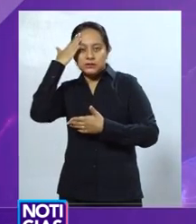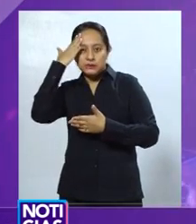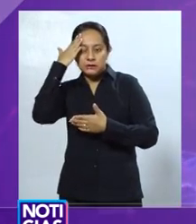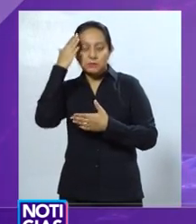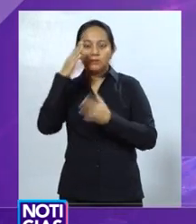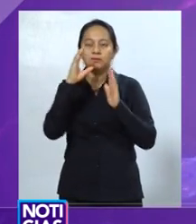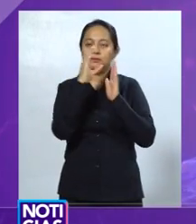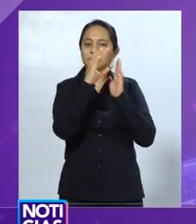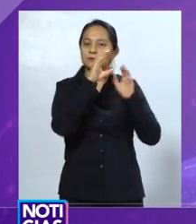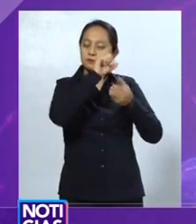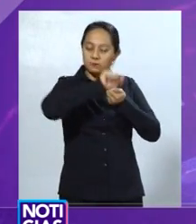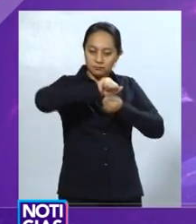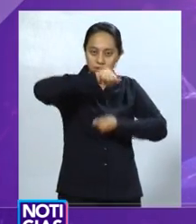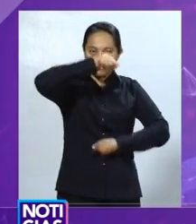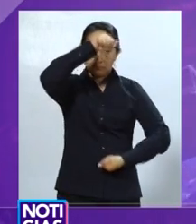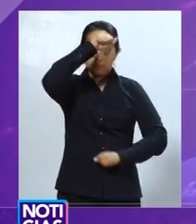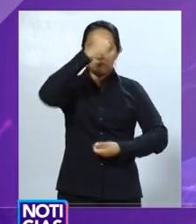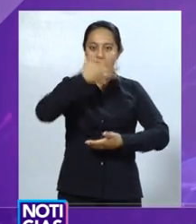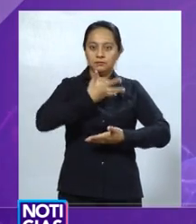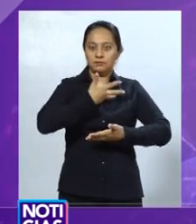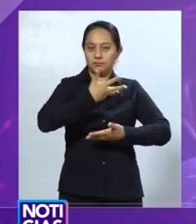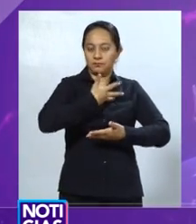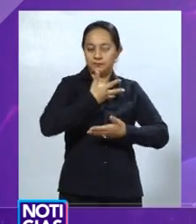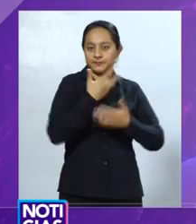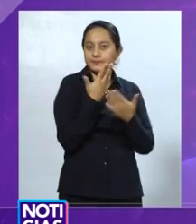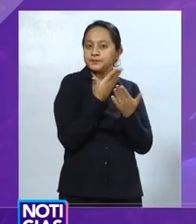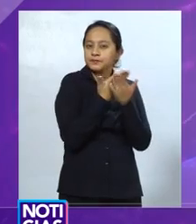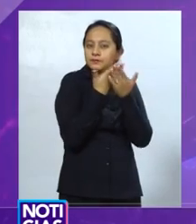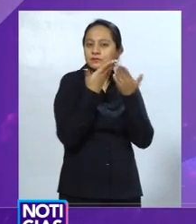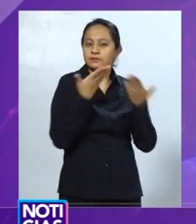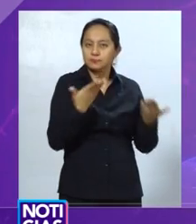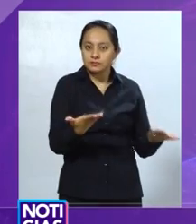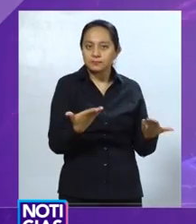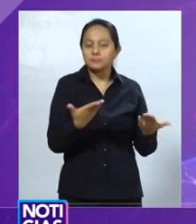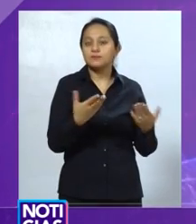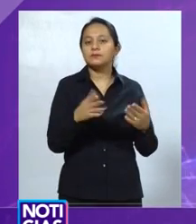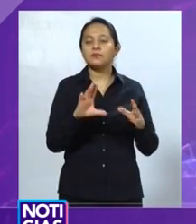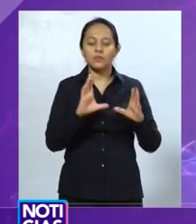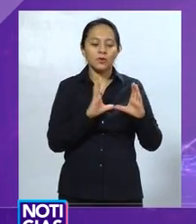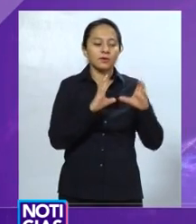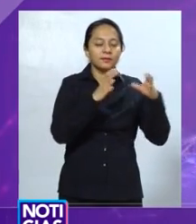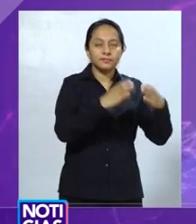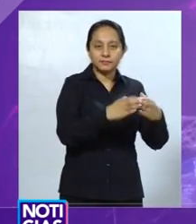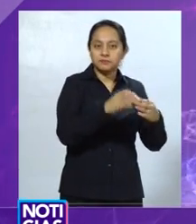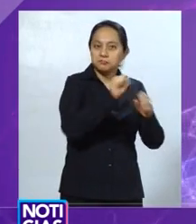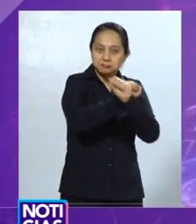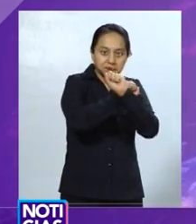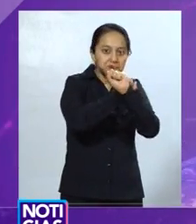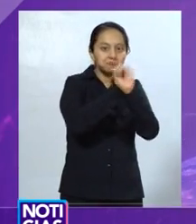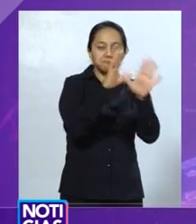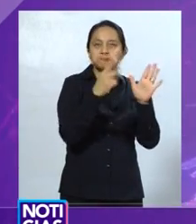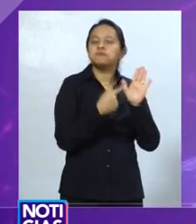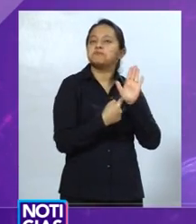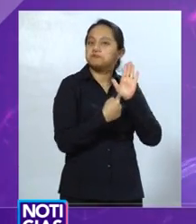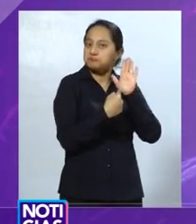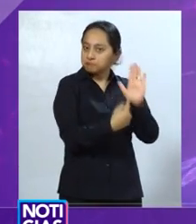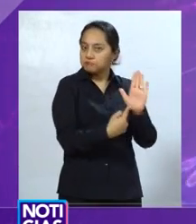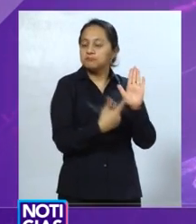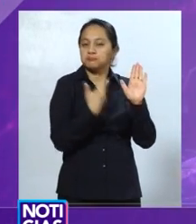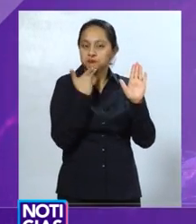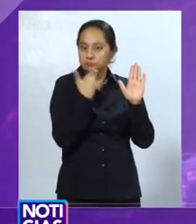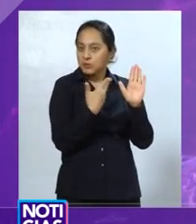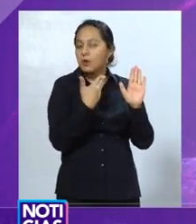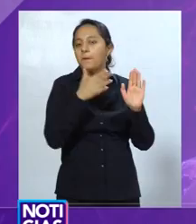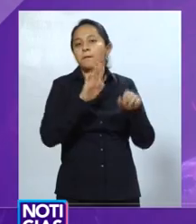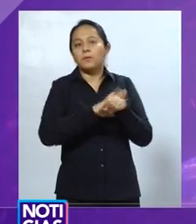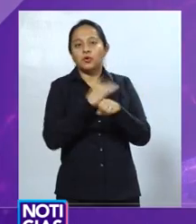teniendo un consejo acto por responsabilidad, cooperación, coordinación y compromiso.